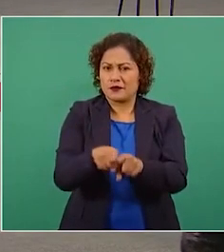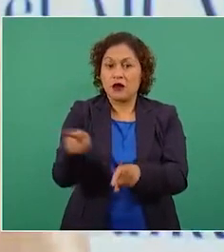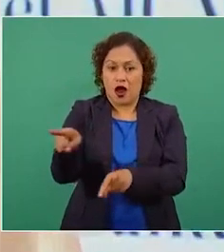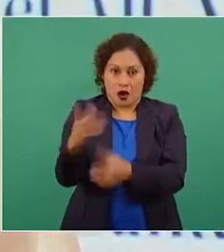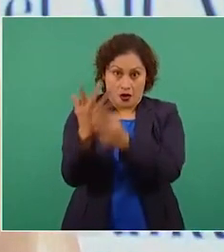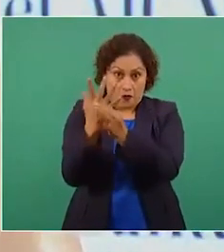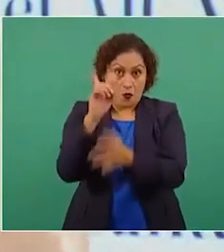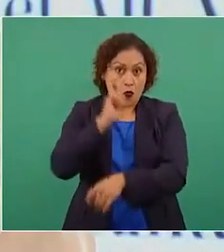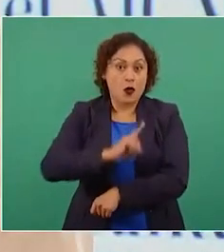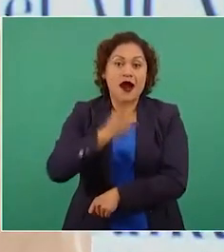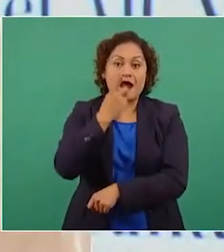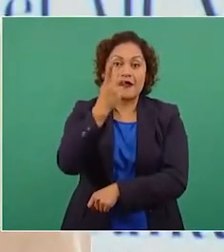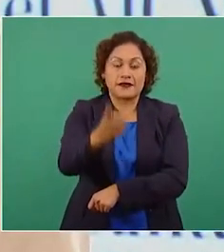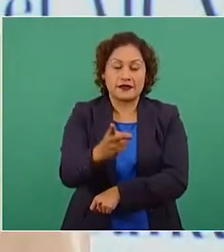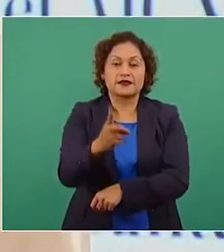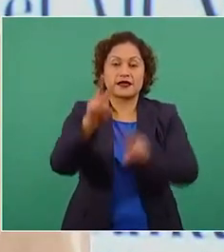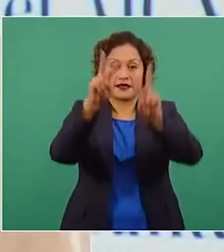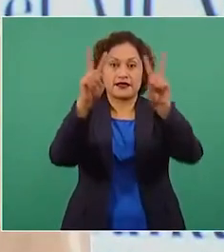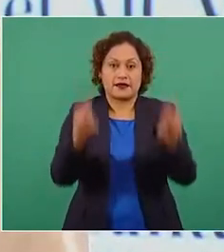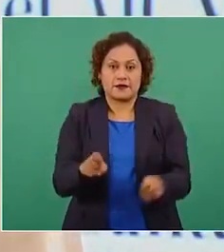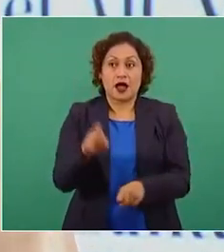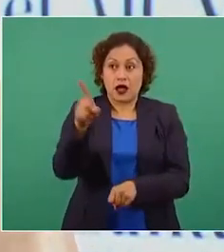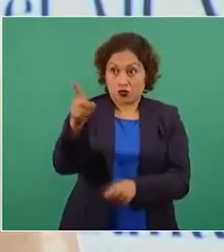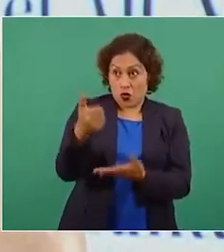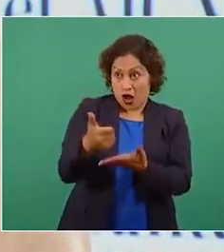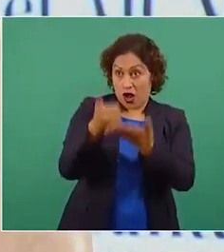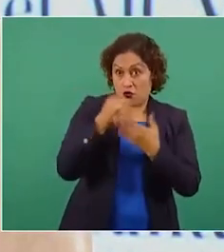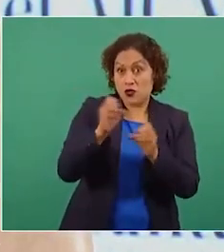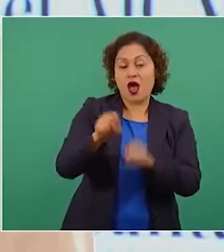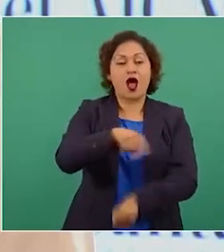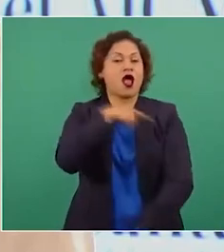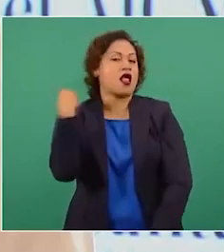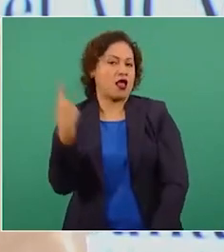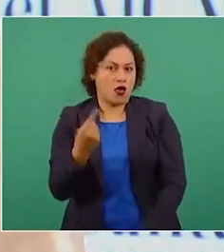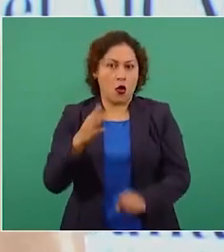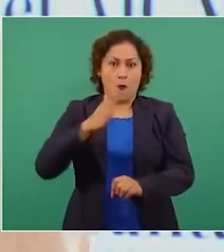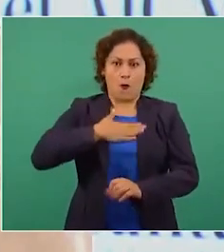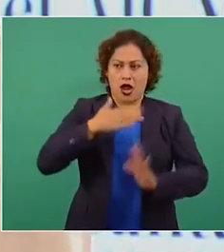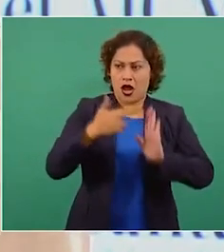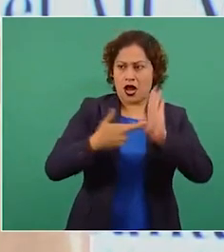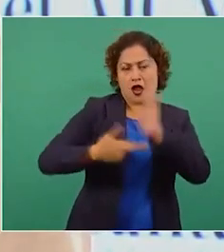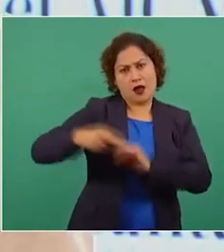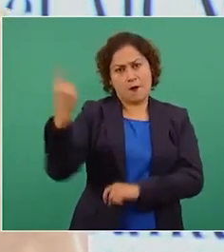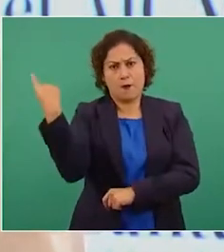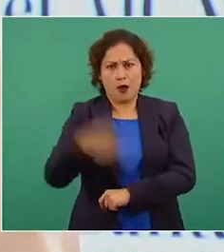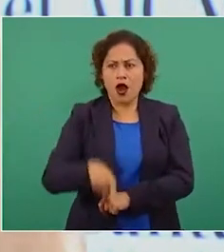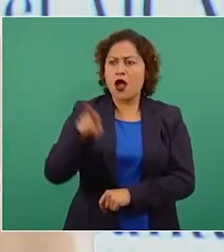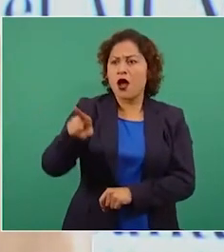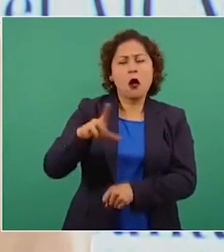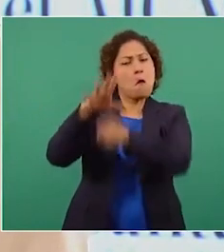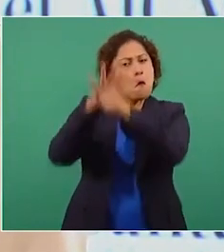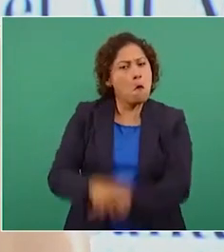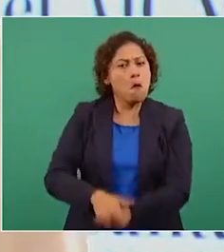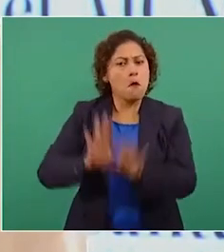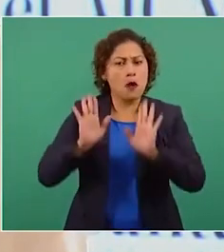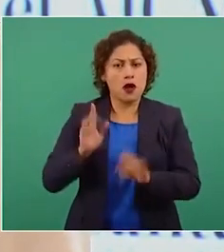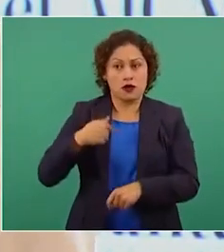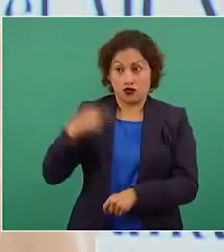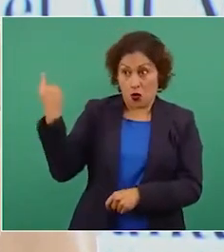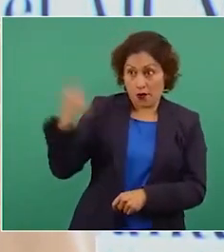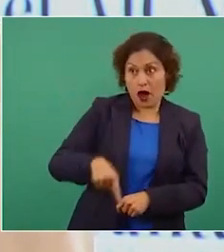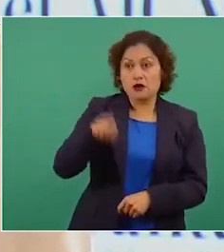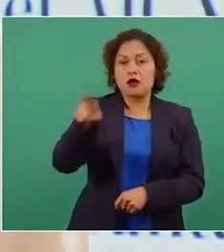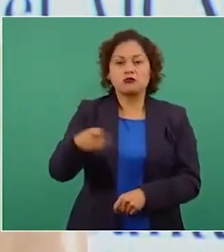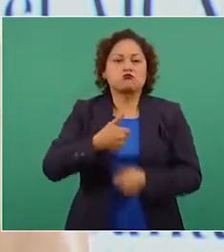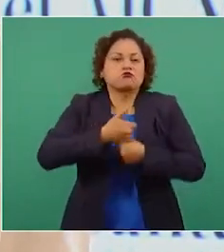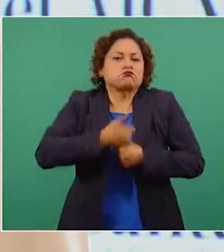o cooperas o te corto el cuello, o juegas conforme a mis reglas o te arruino, o haces lo que yo te ordene o